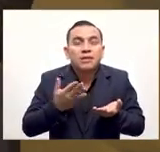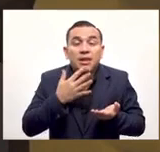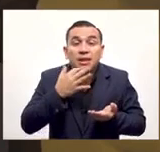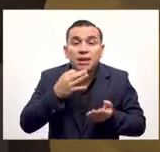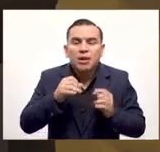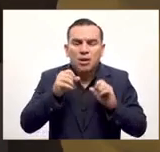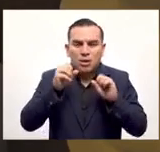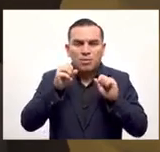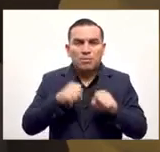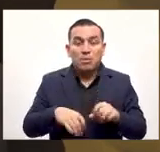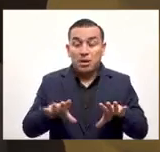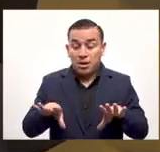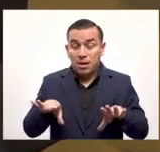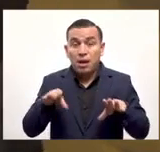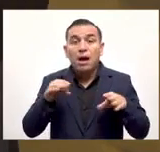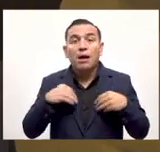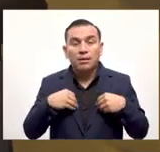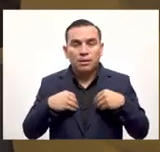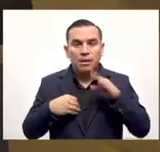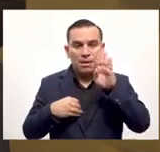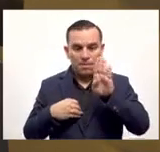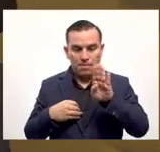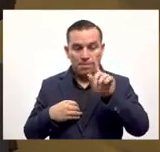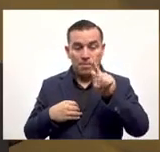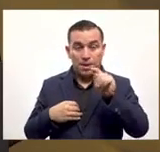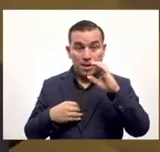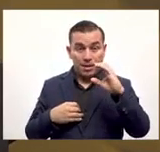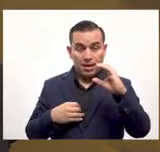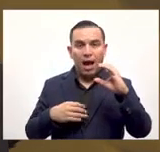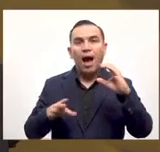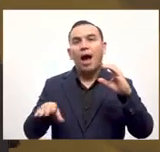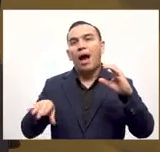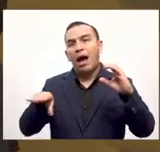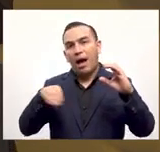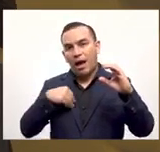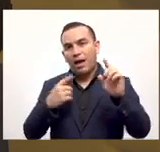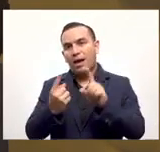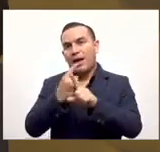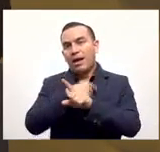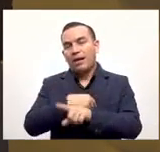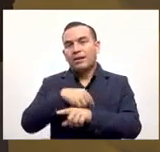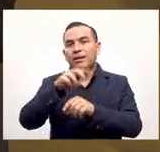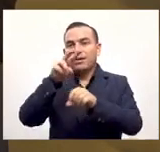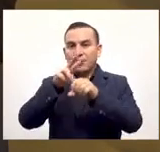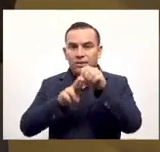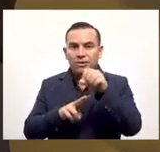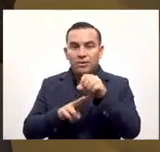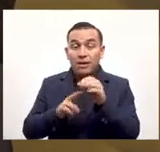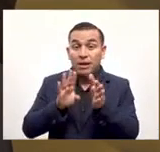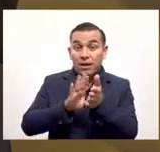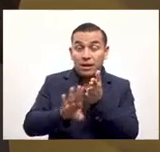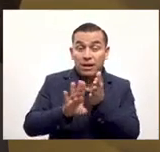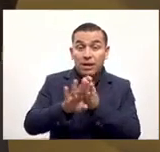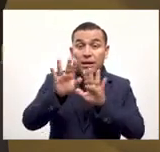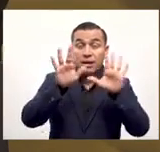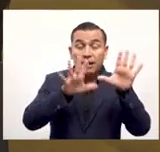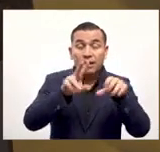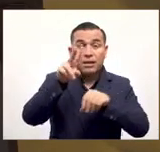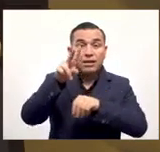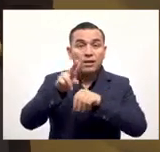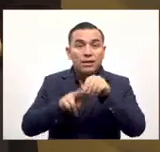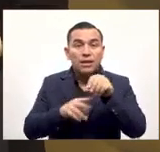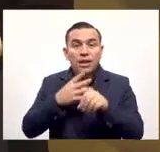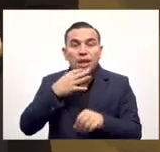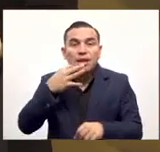o un producto usted puede aceptarle sus bitcoins pero recibir dólares en su cuenta entonces si usted cobra 10